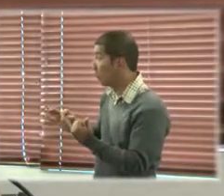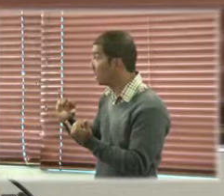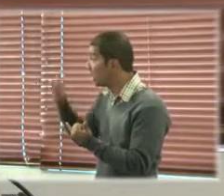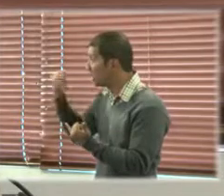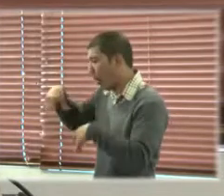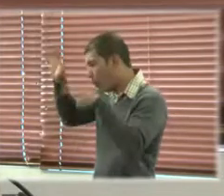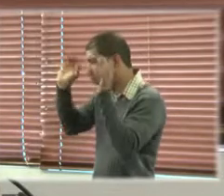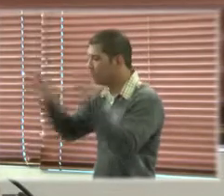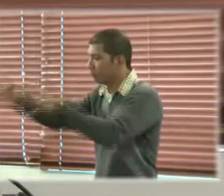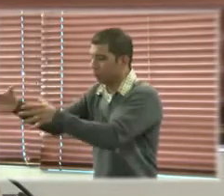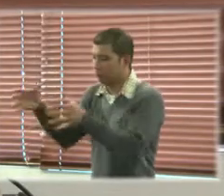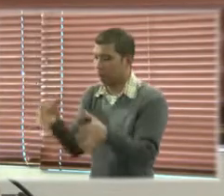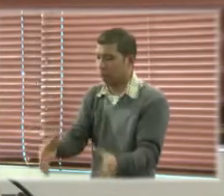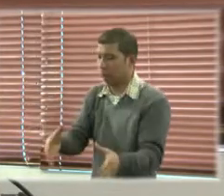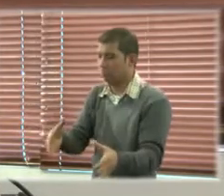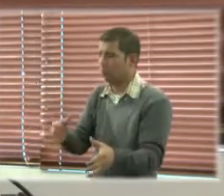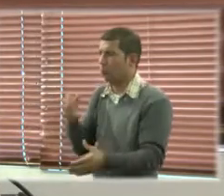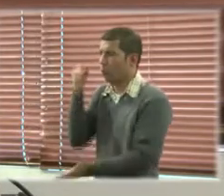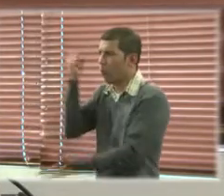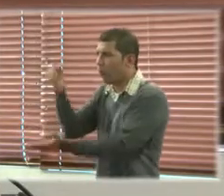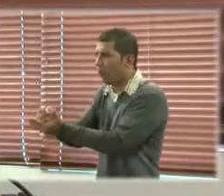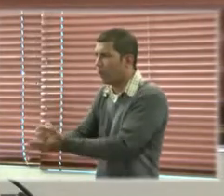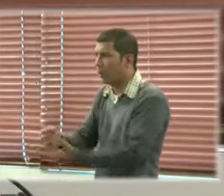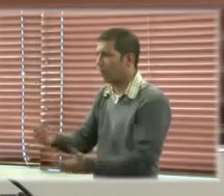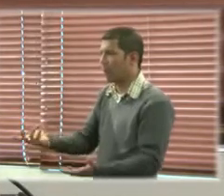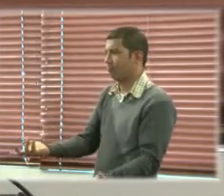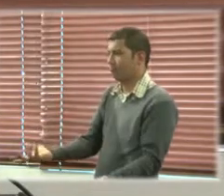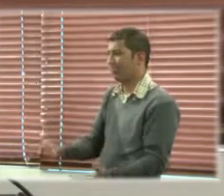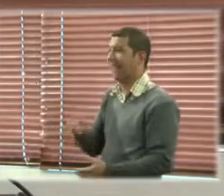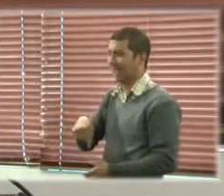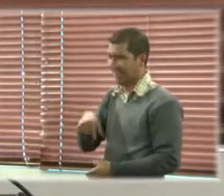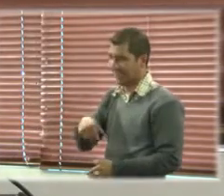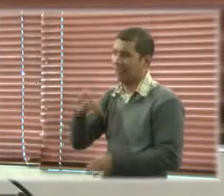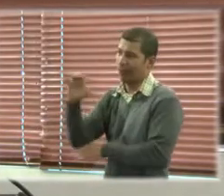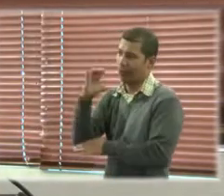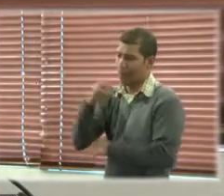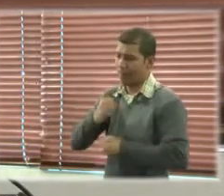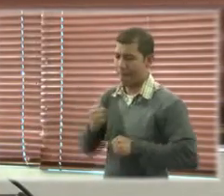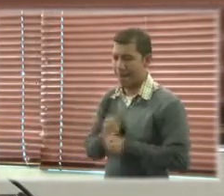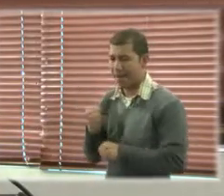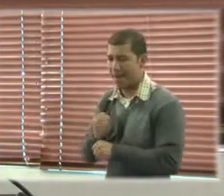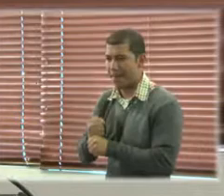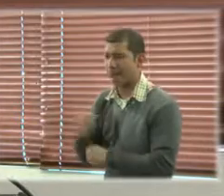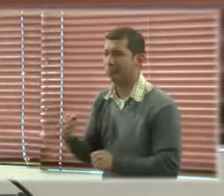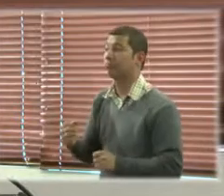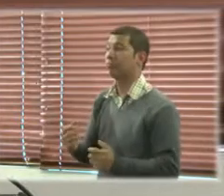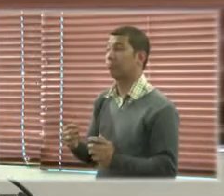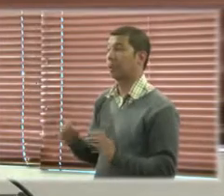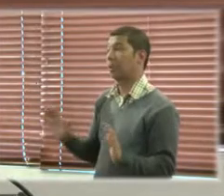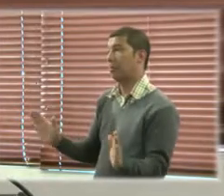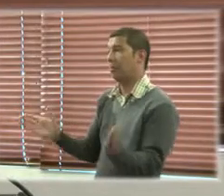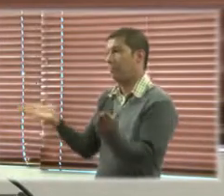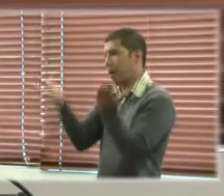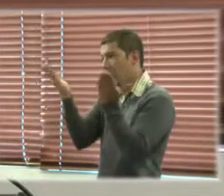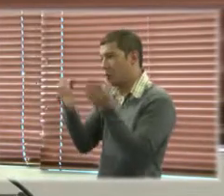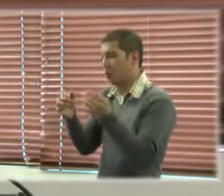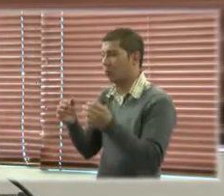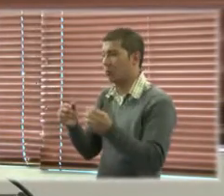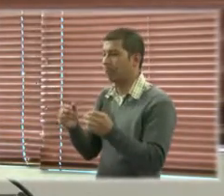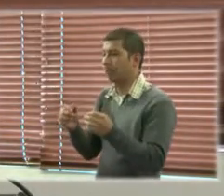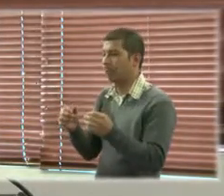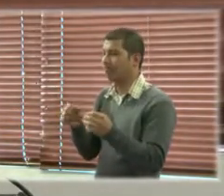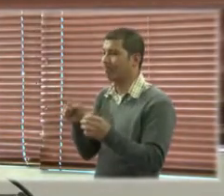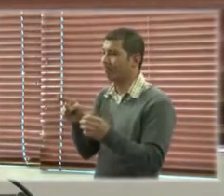personas y me parece que los resultados que se han tenido hasta la fecha y que por supuesto continúan han sido